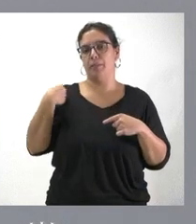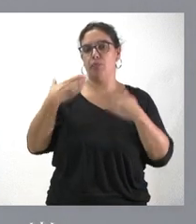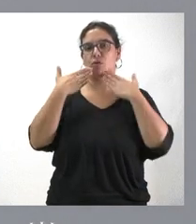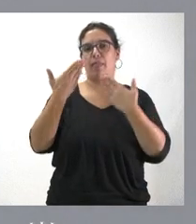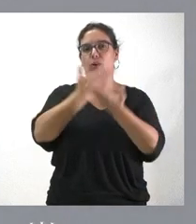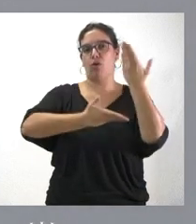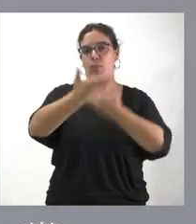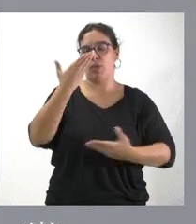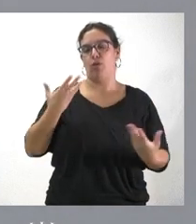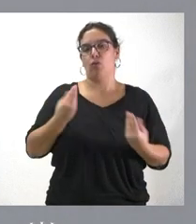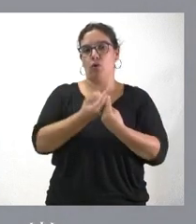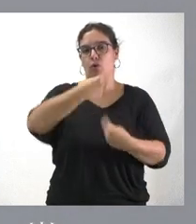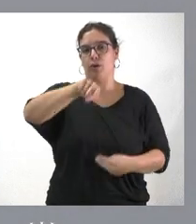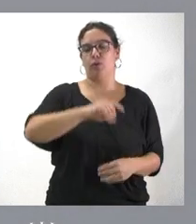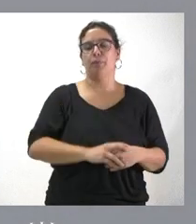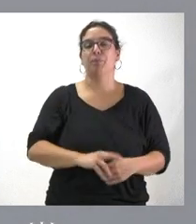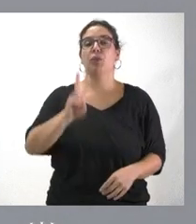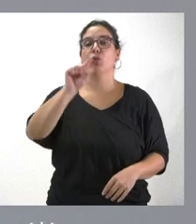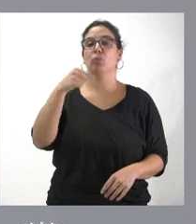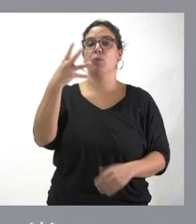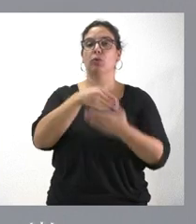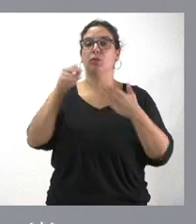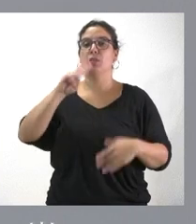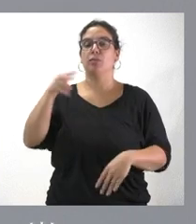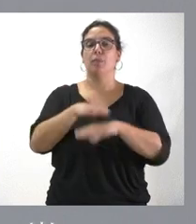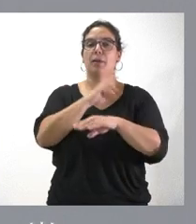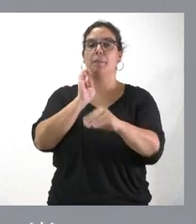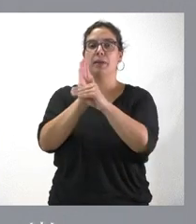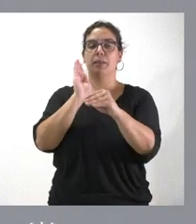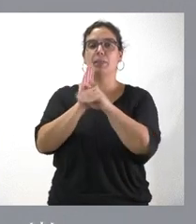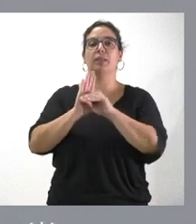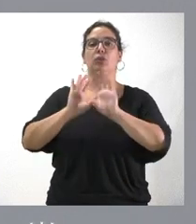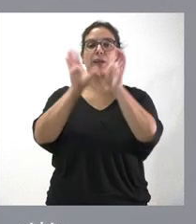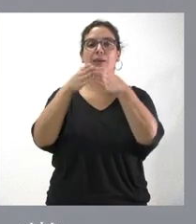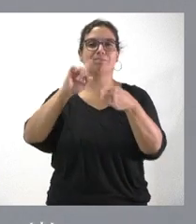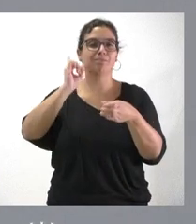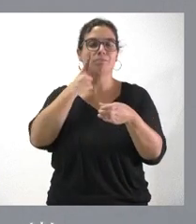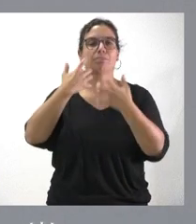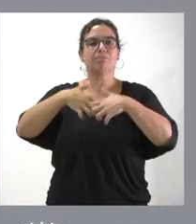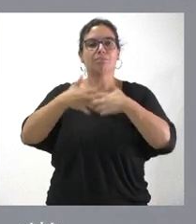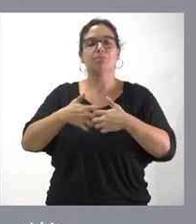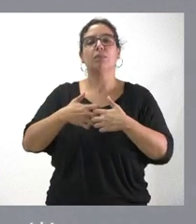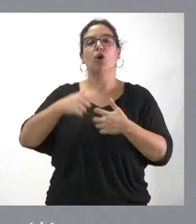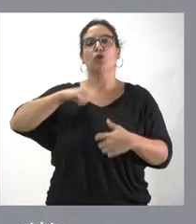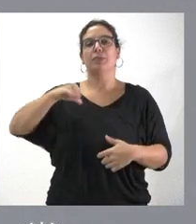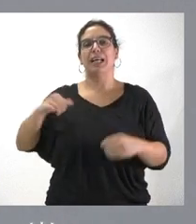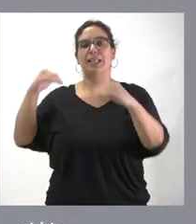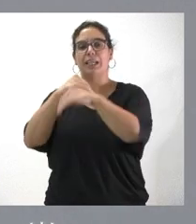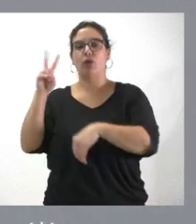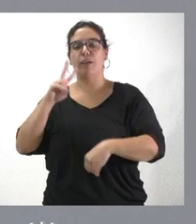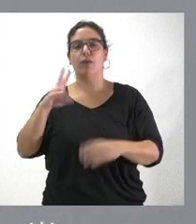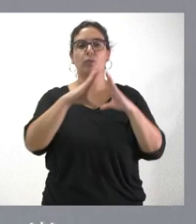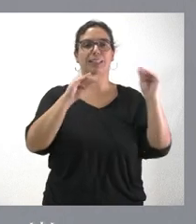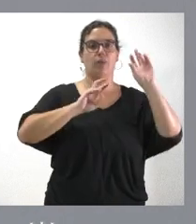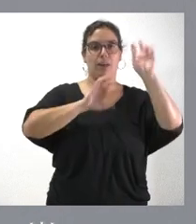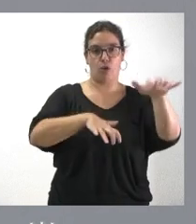colaboración con Urcacil. 2,4 millones de euros para el mantenimiento de equipos de diagnósticos en los hospitales clínicos de Valladolid y Universitario de León.